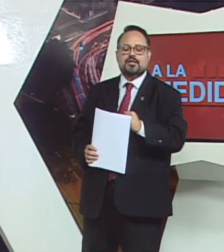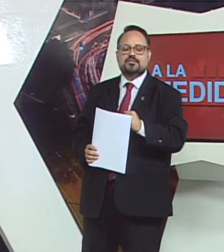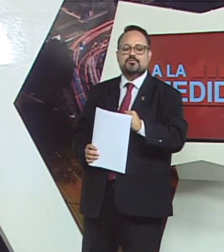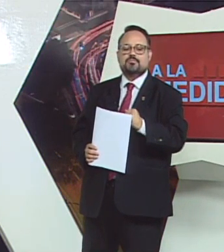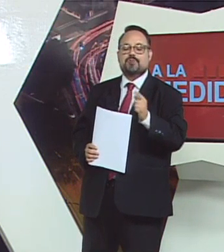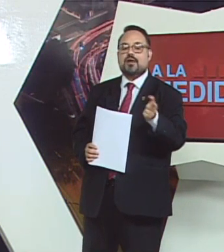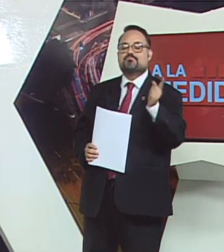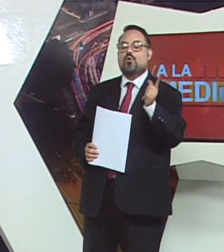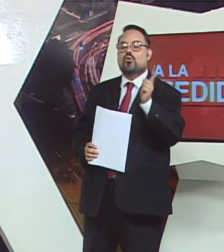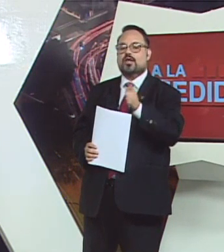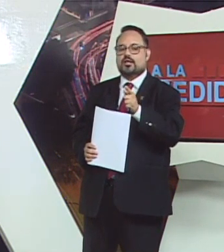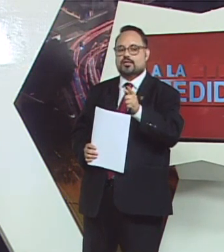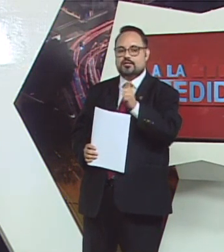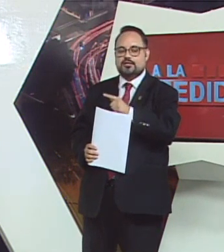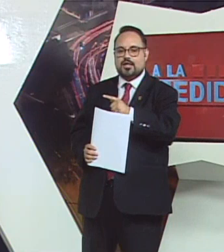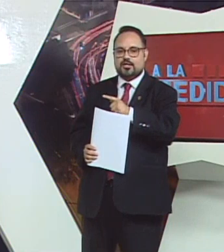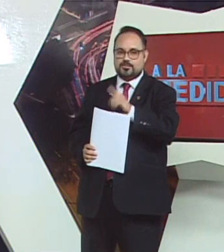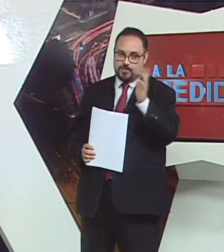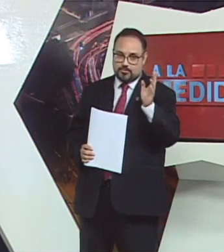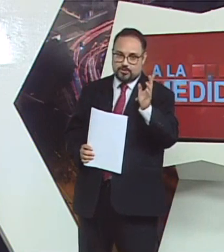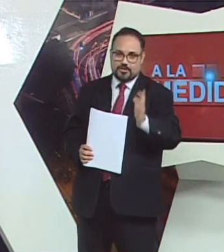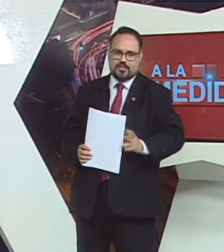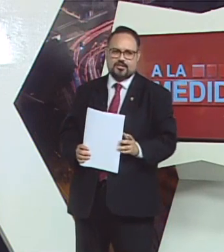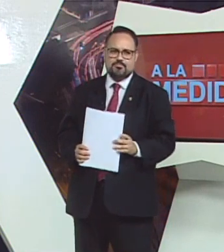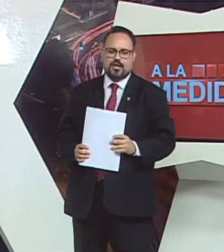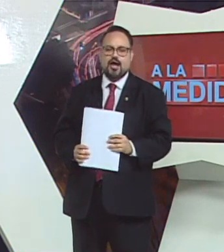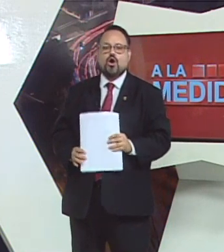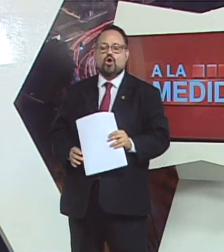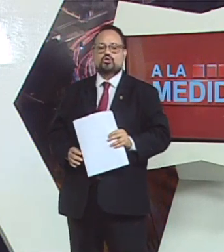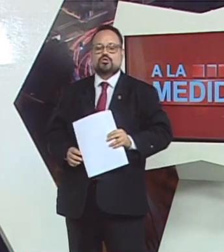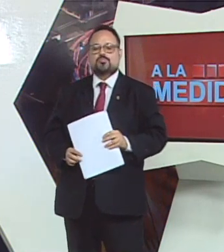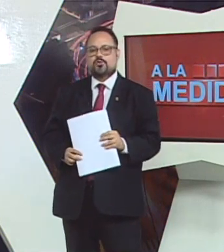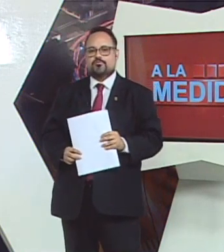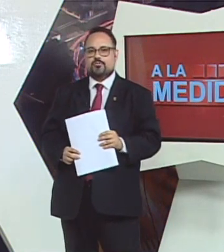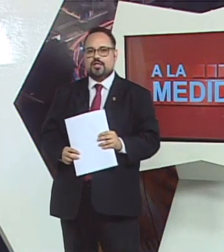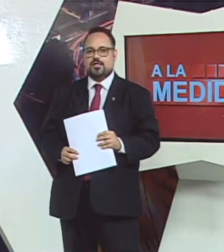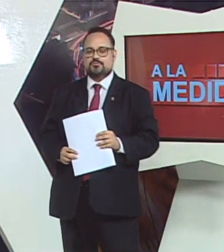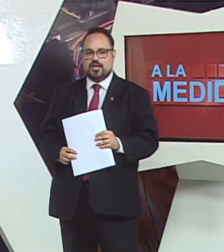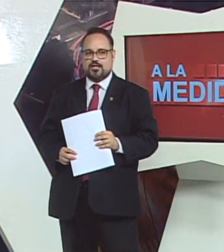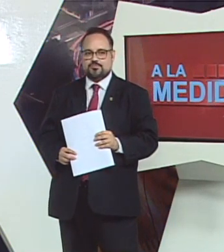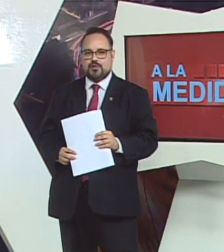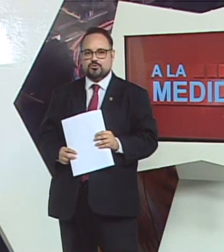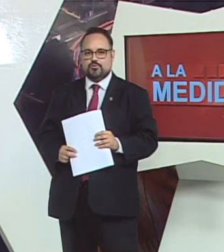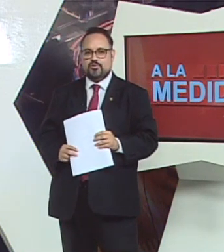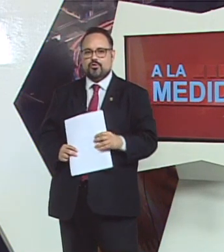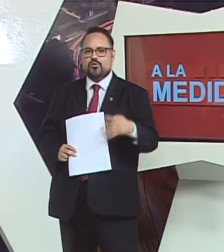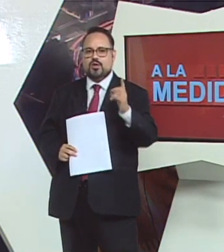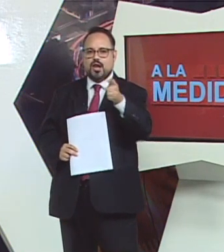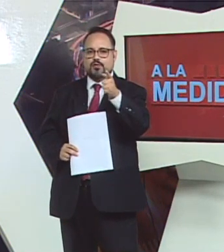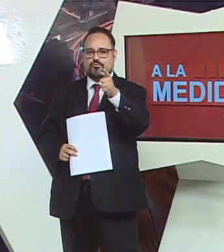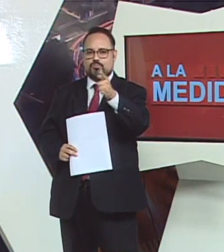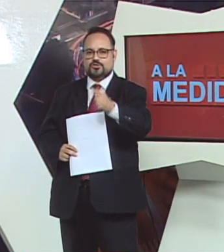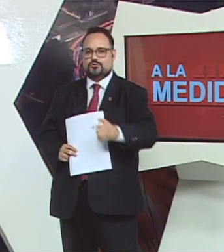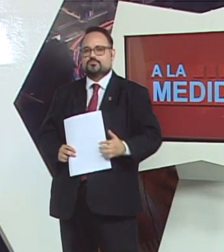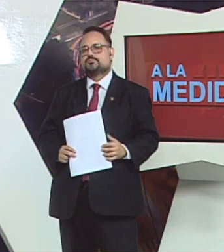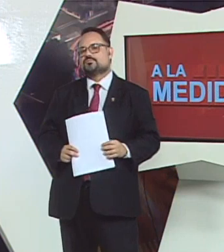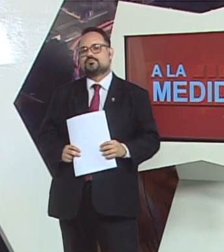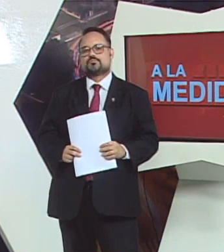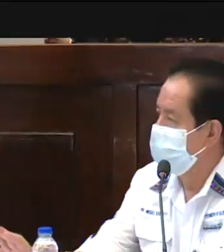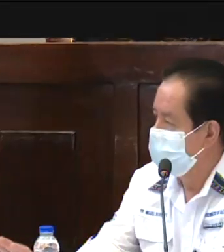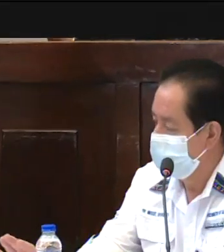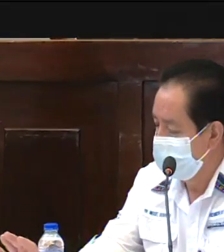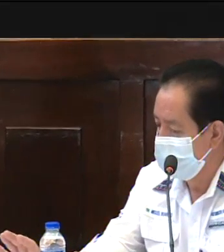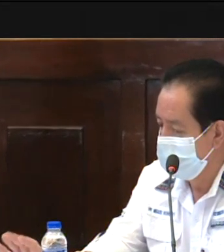también va a servir para poder detectar esperemos de manera temprana otro tipo de enfermedades virales veamos por favor la información